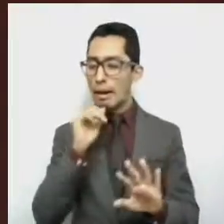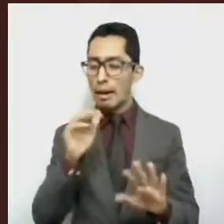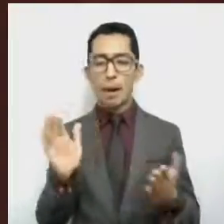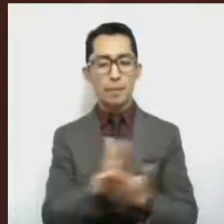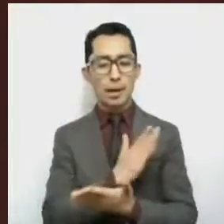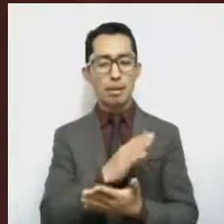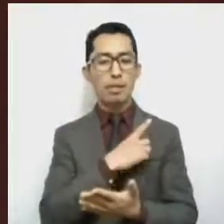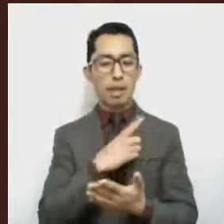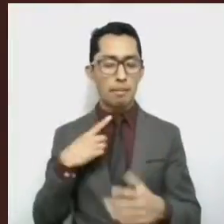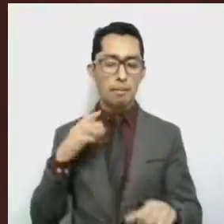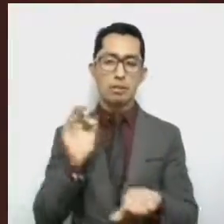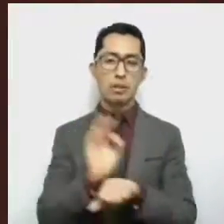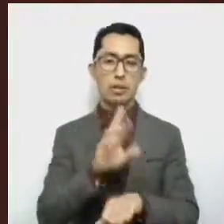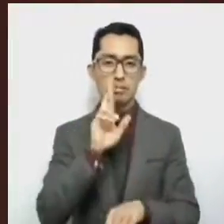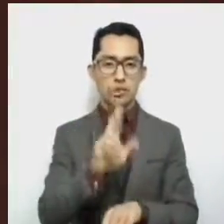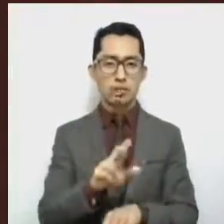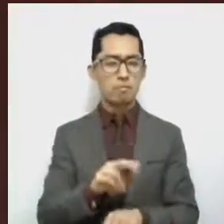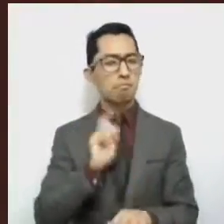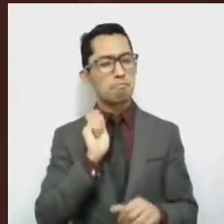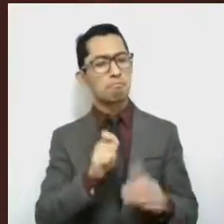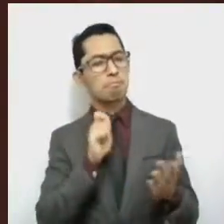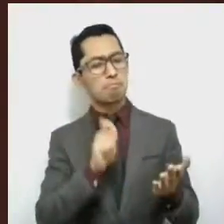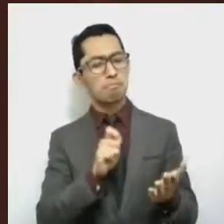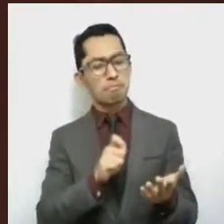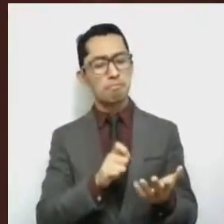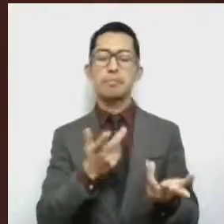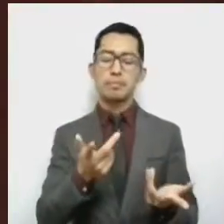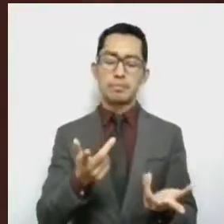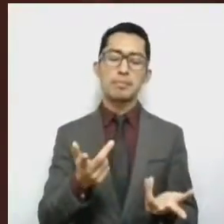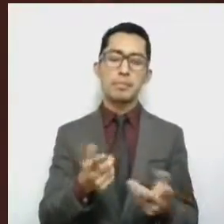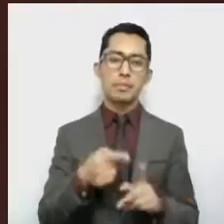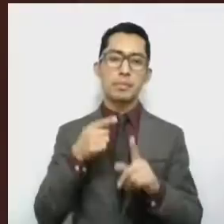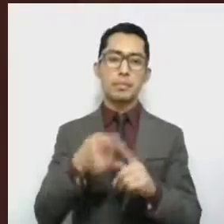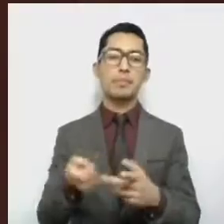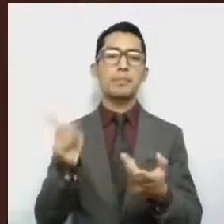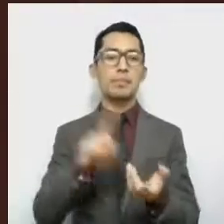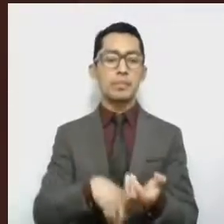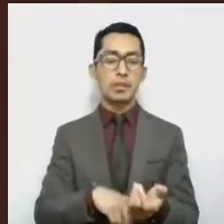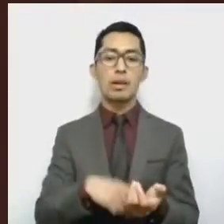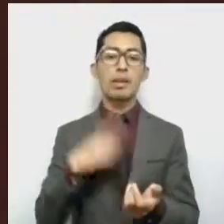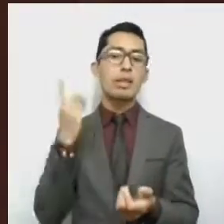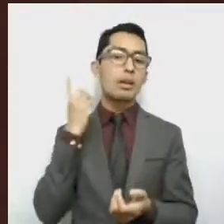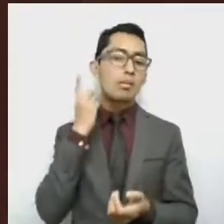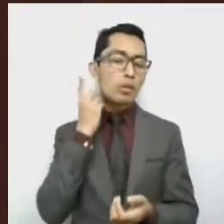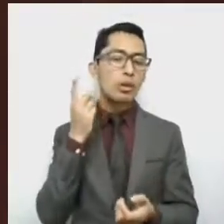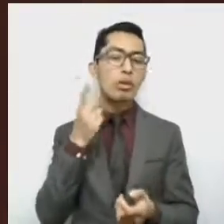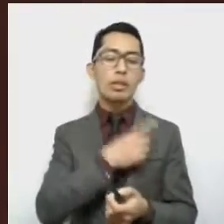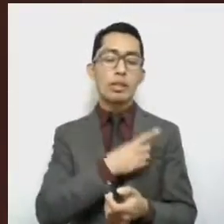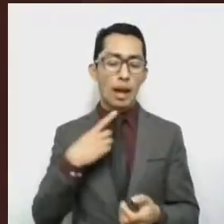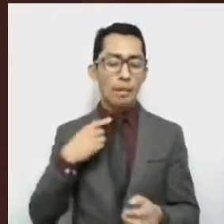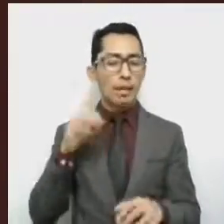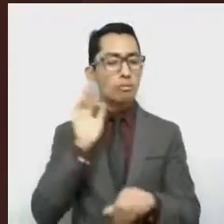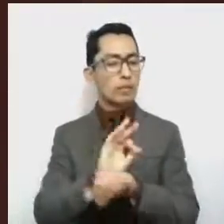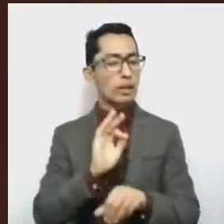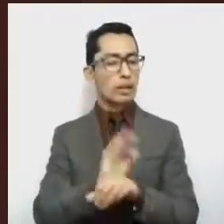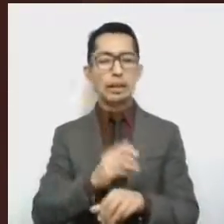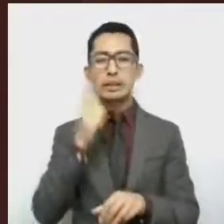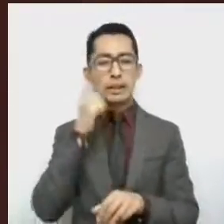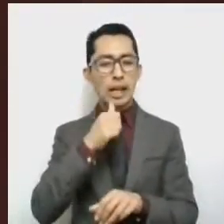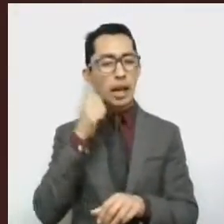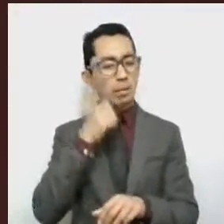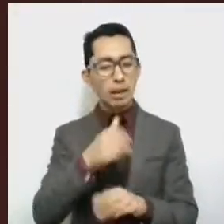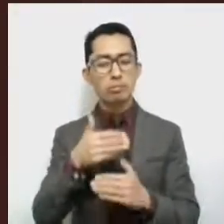deja de manifiesto la intención del legislador de salvaguardar siempre y en todo momento aquellas